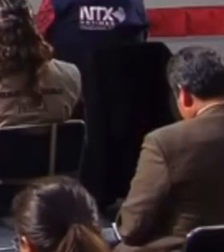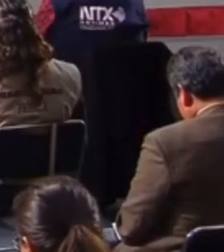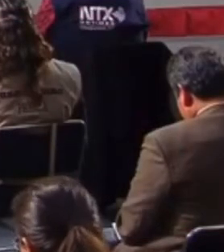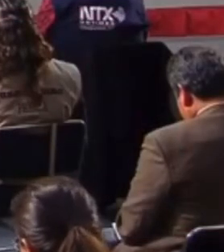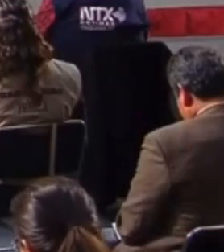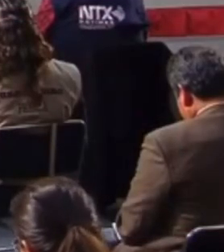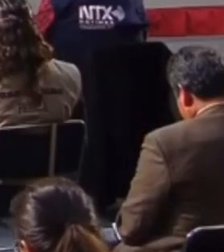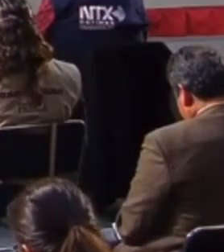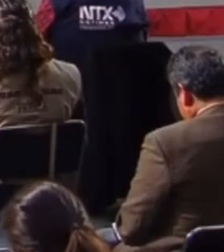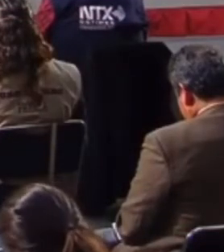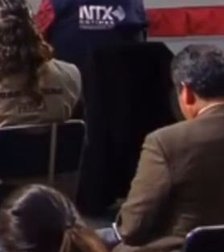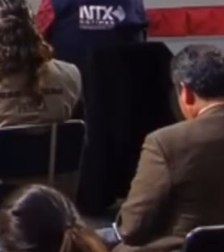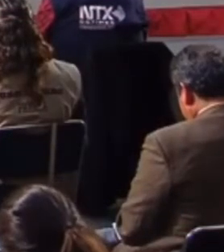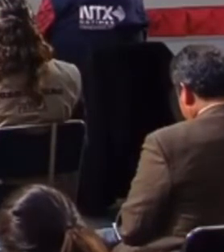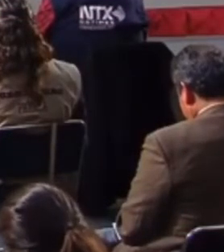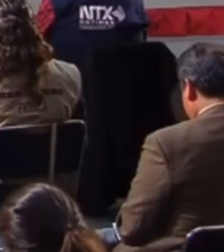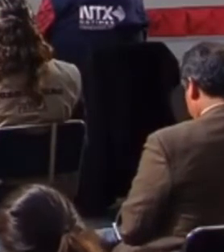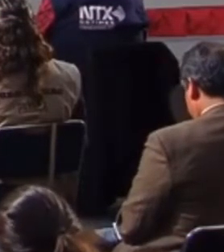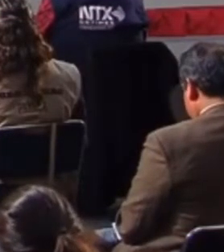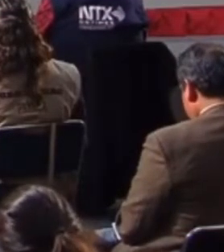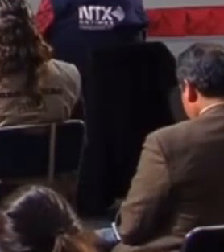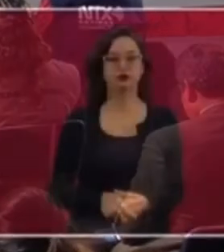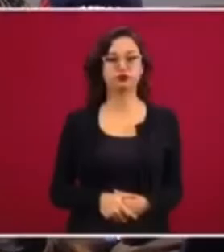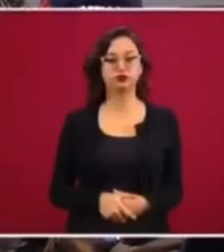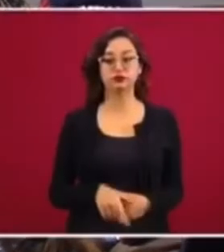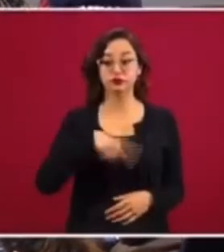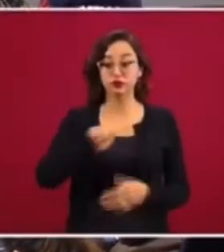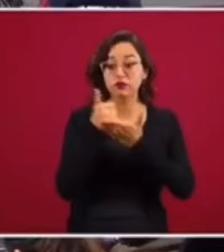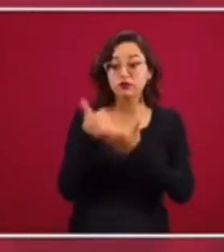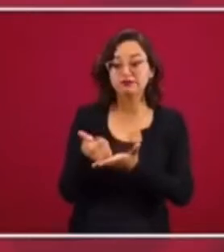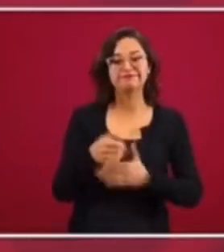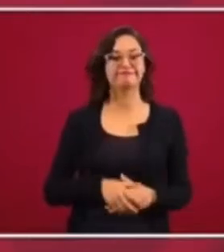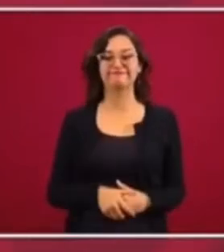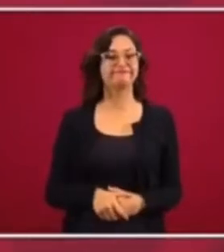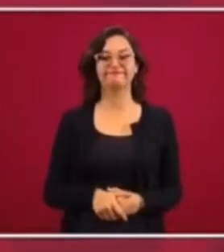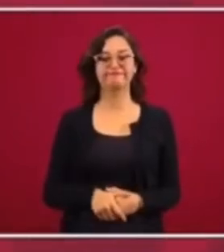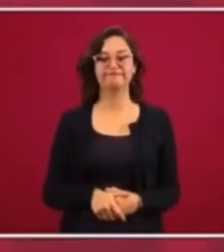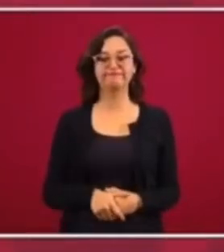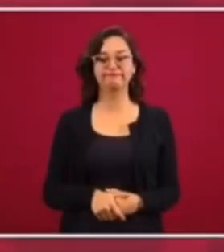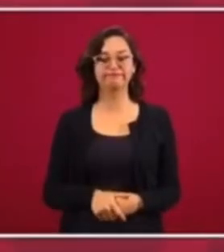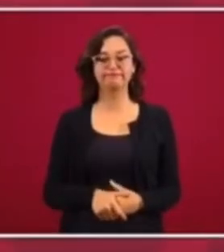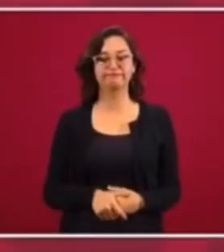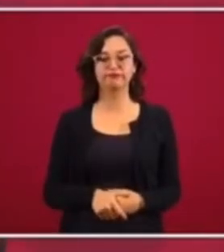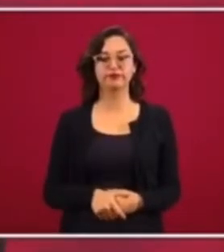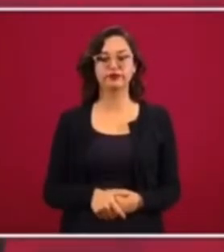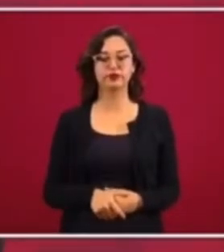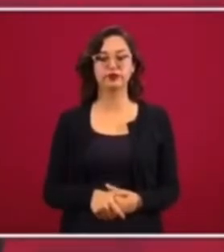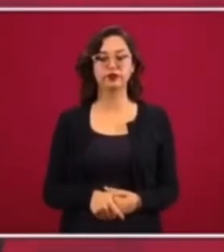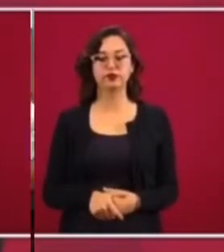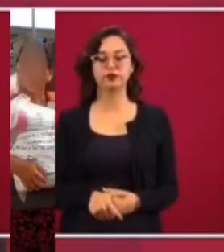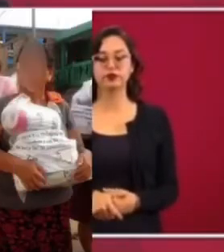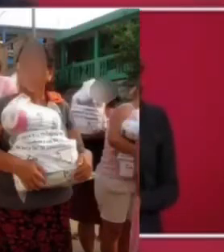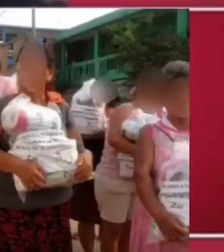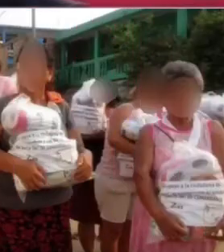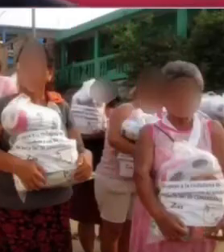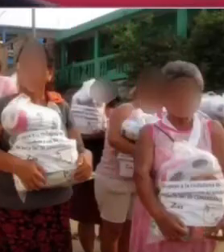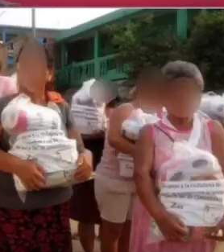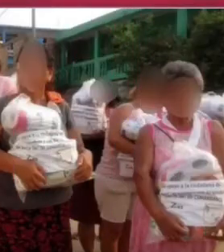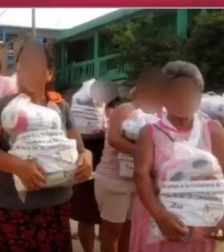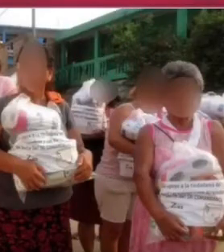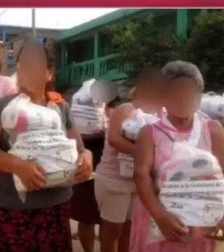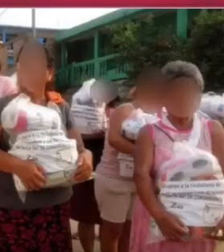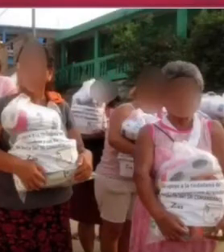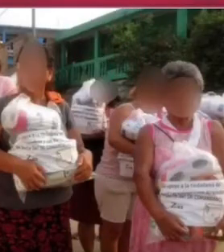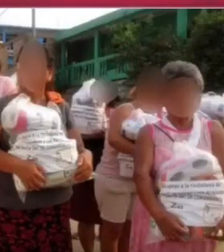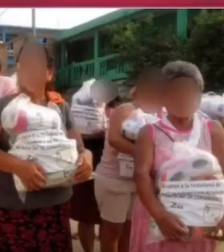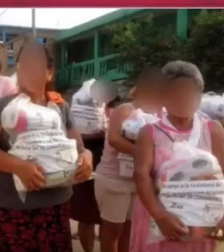eso no, ayuda, ayuda el que dejen sus